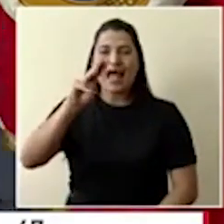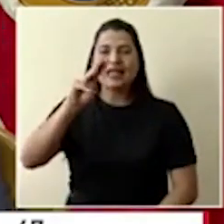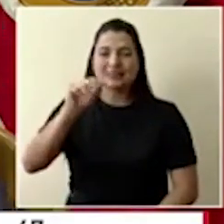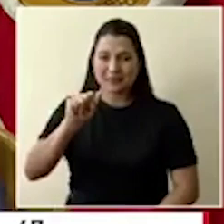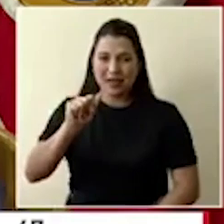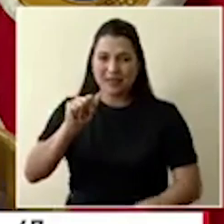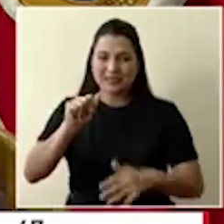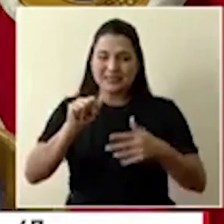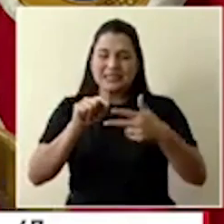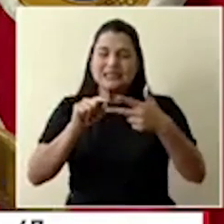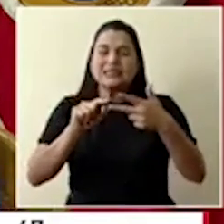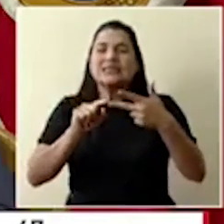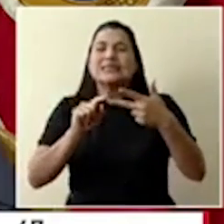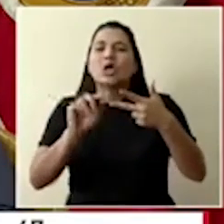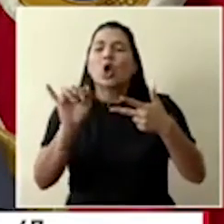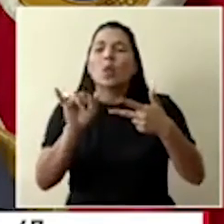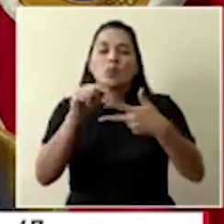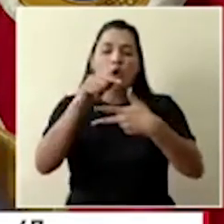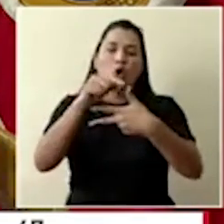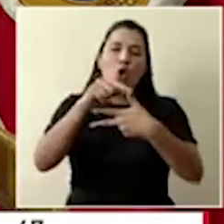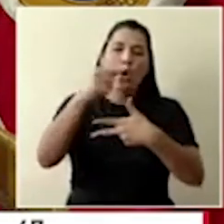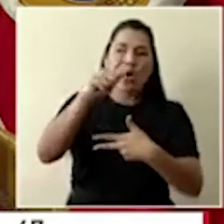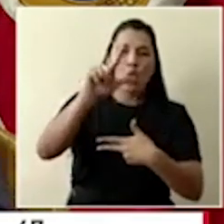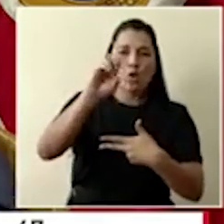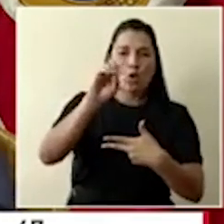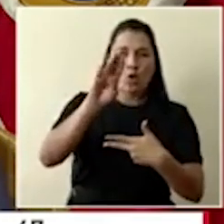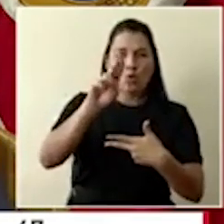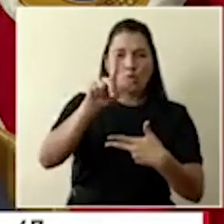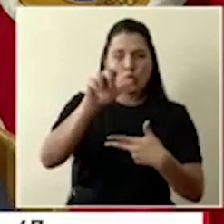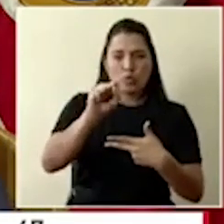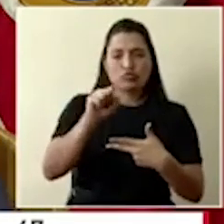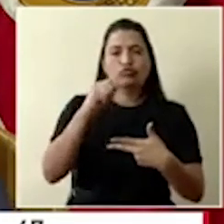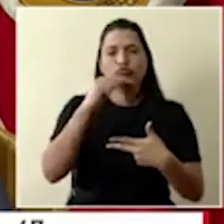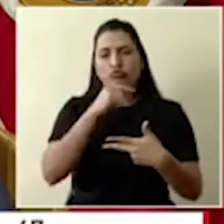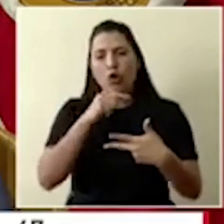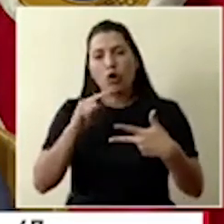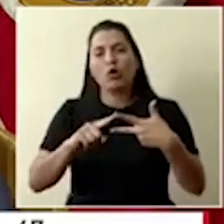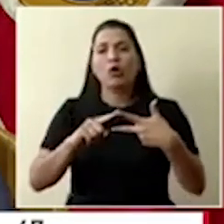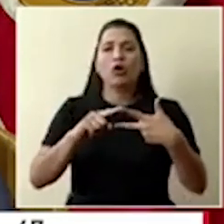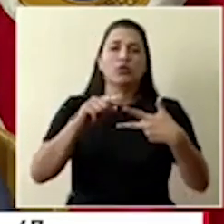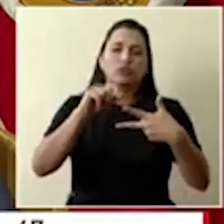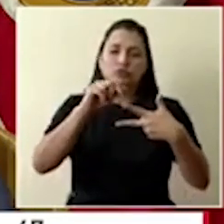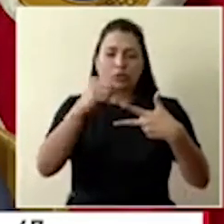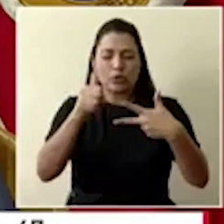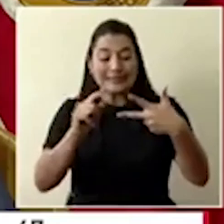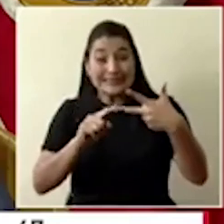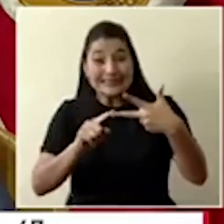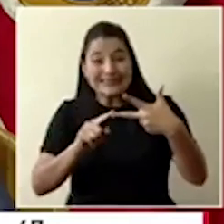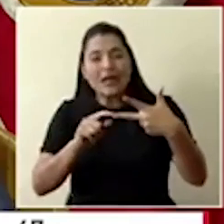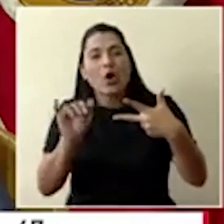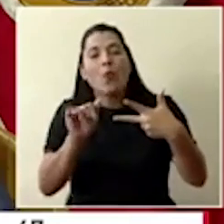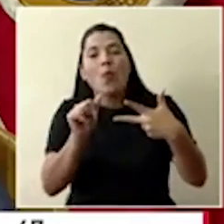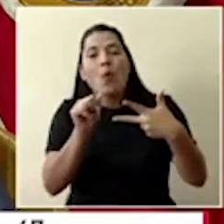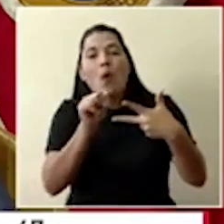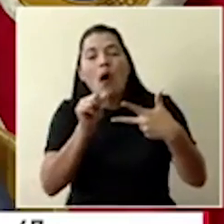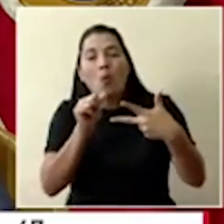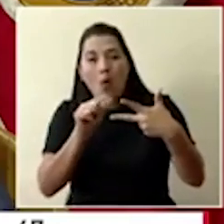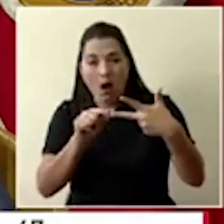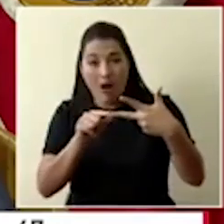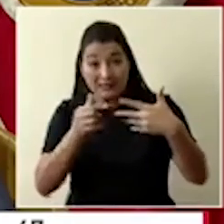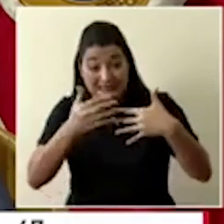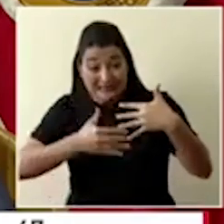eliminan el virus de ese paciente ya recuperado y utilizarlo como una transfusión de sangre en un